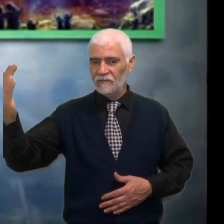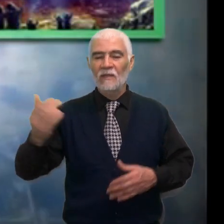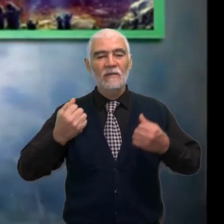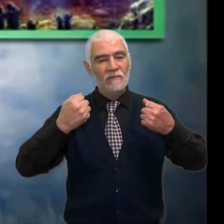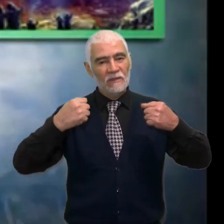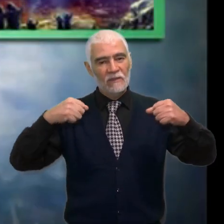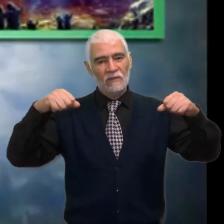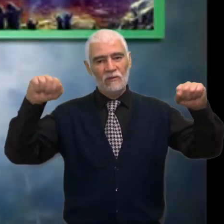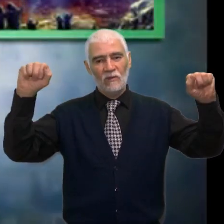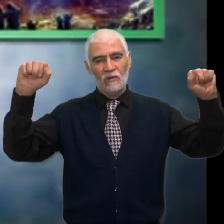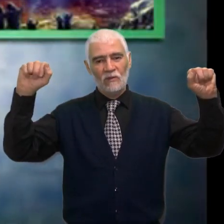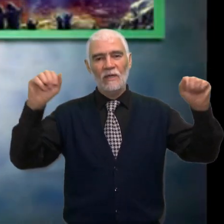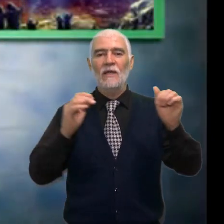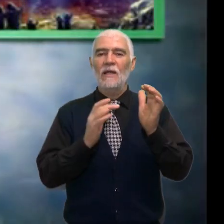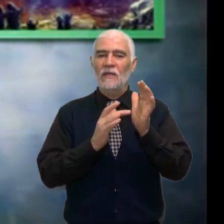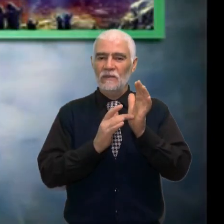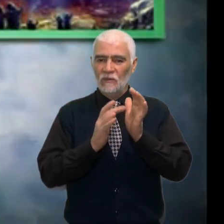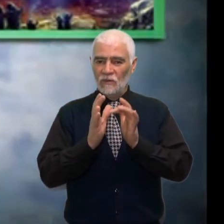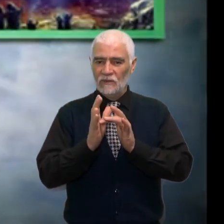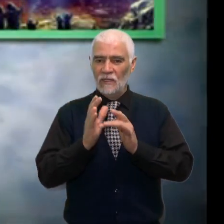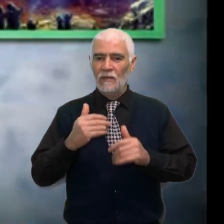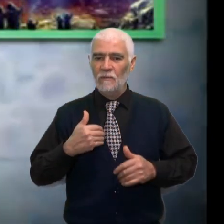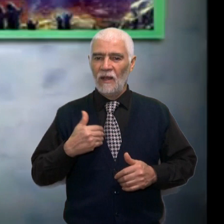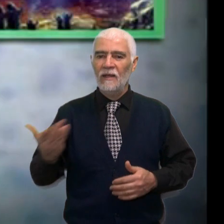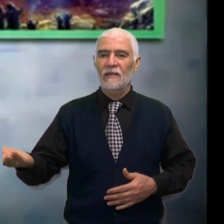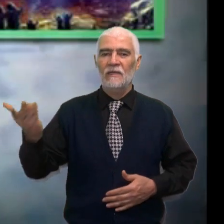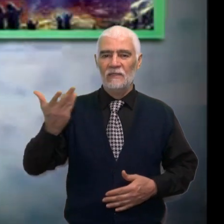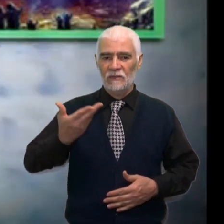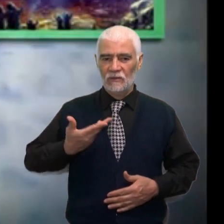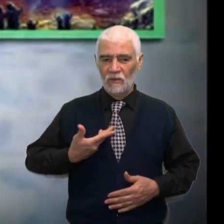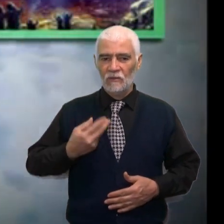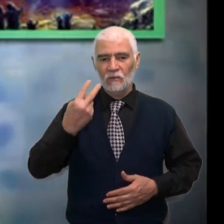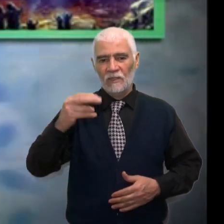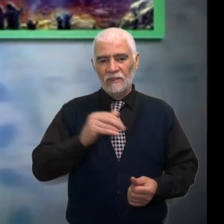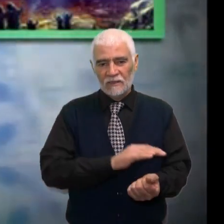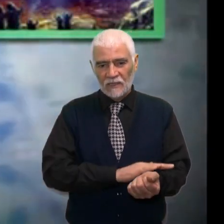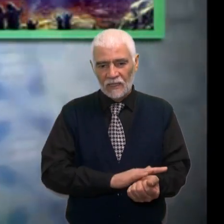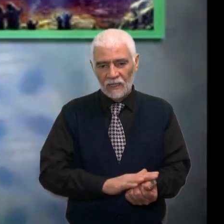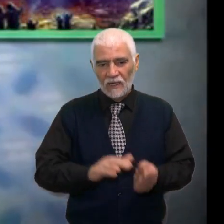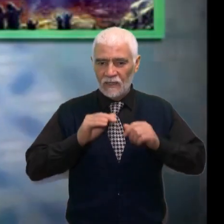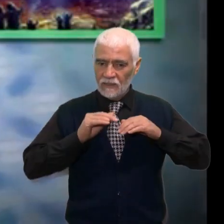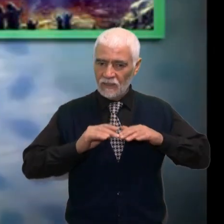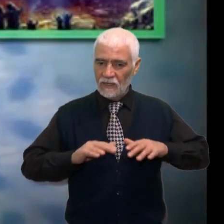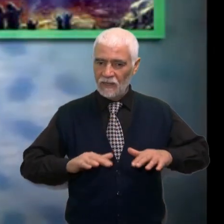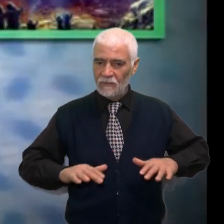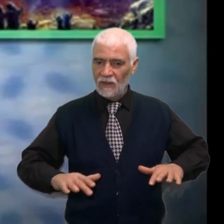Victoria Jesús me dio Su sangre